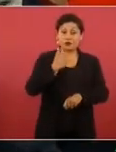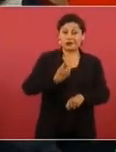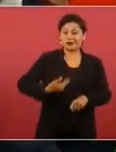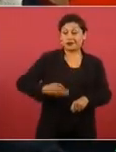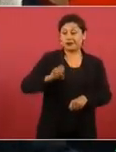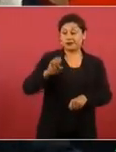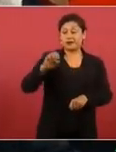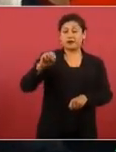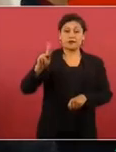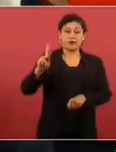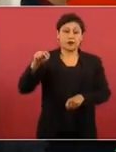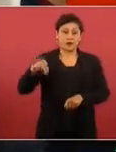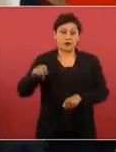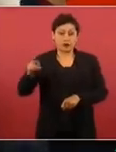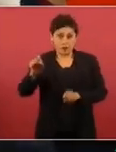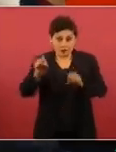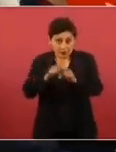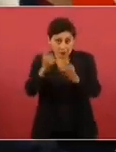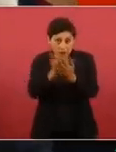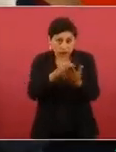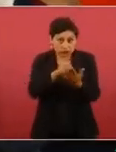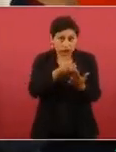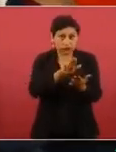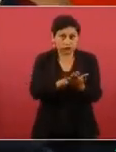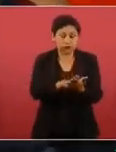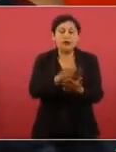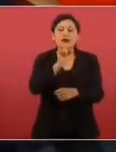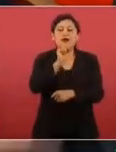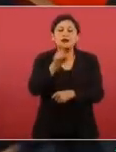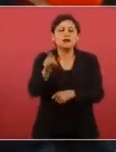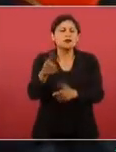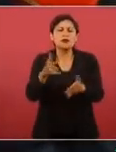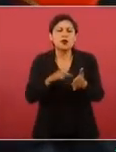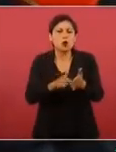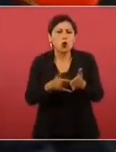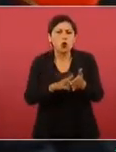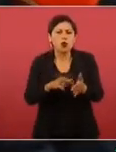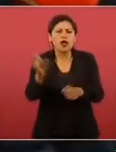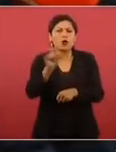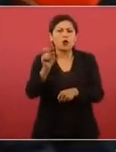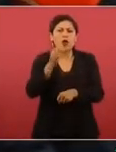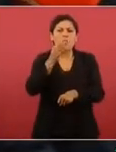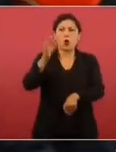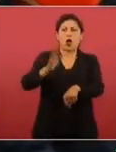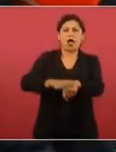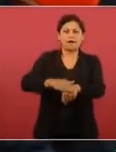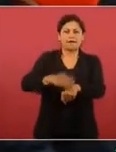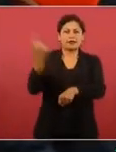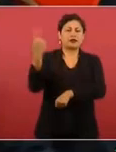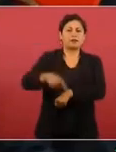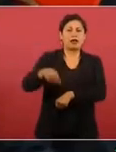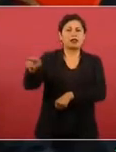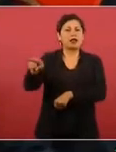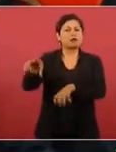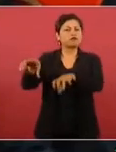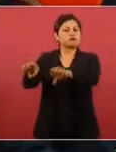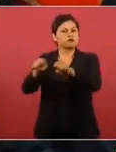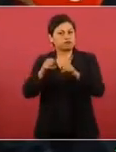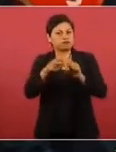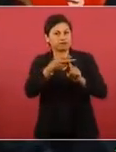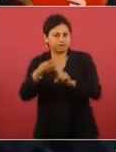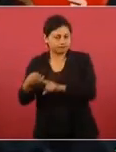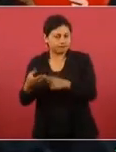de dónde partió esta orden, de qué nivel de gobierno, de qué nivel de autoridad y saber en qué